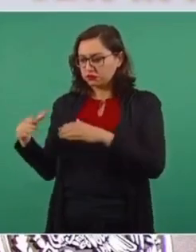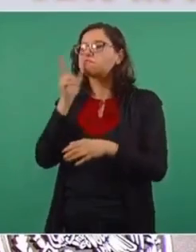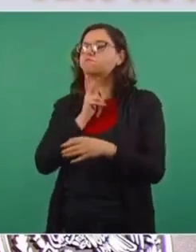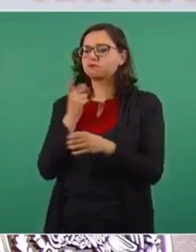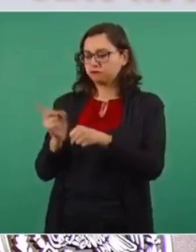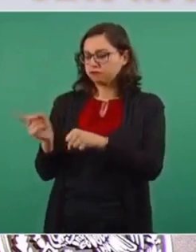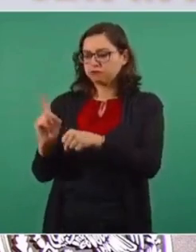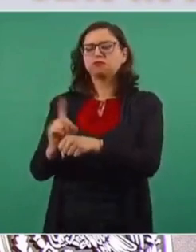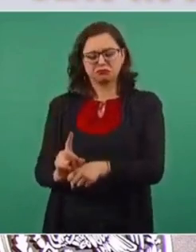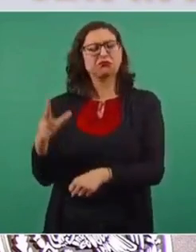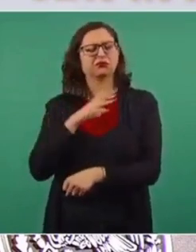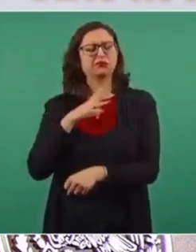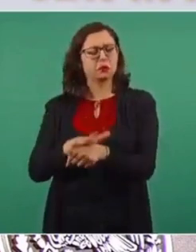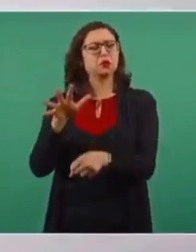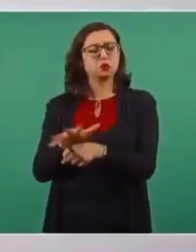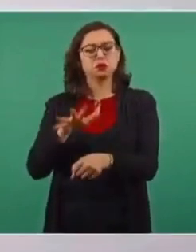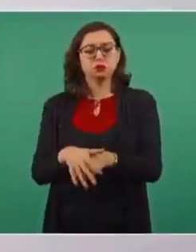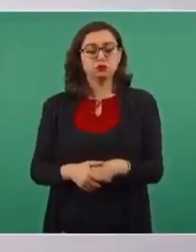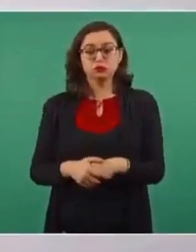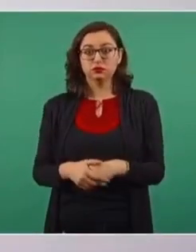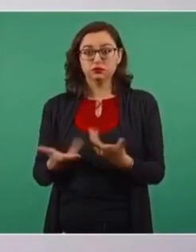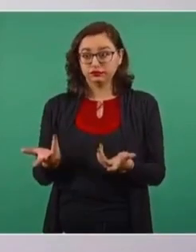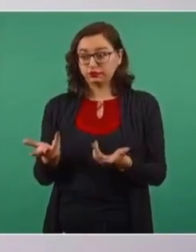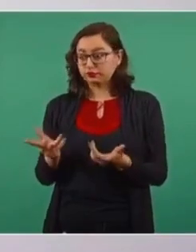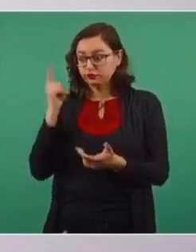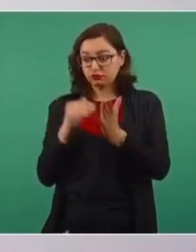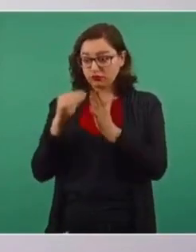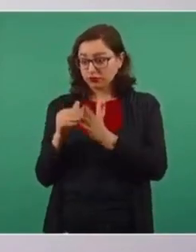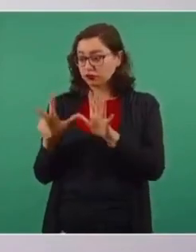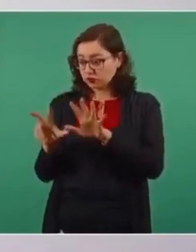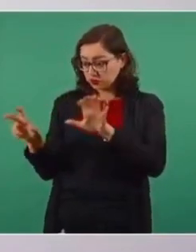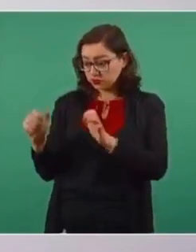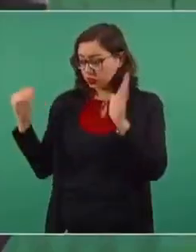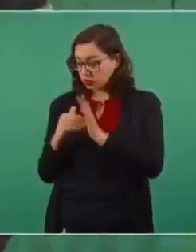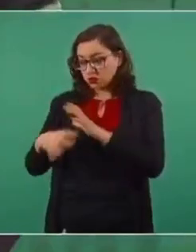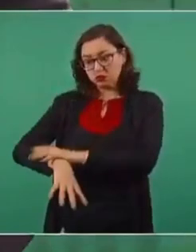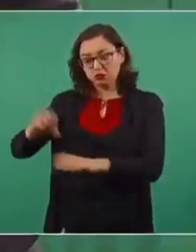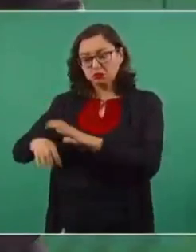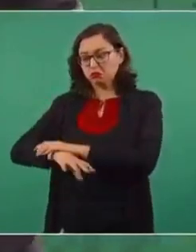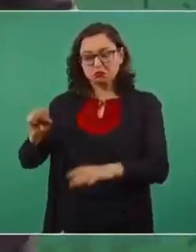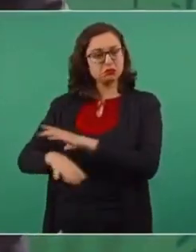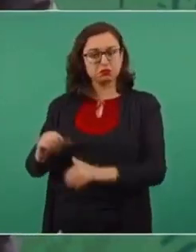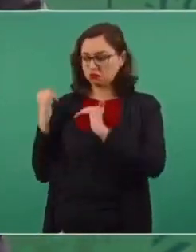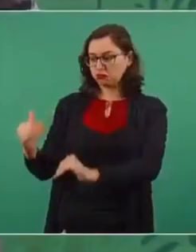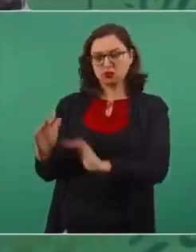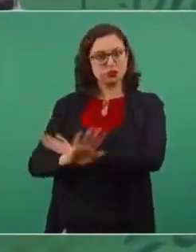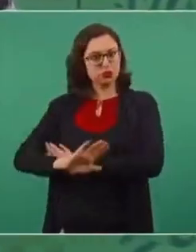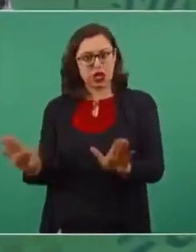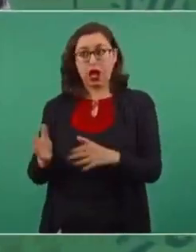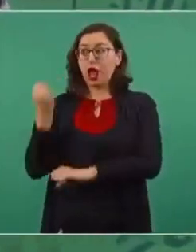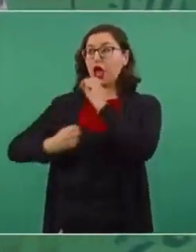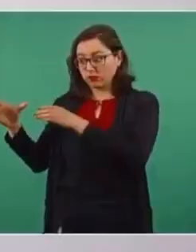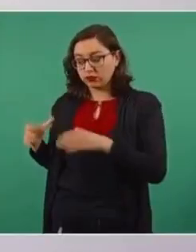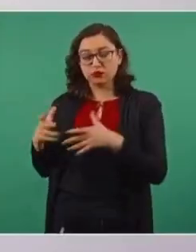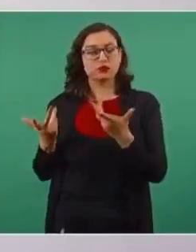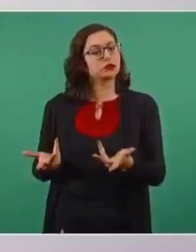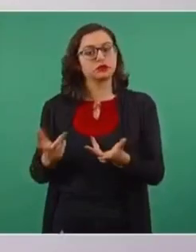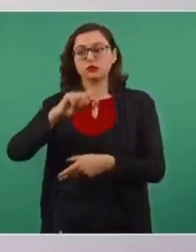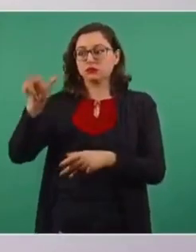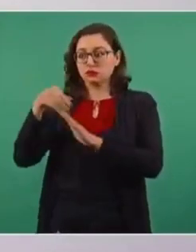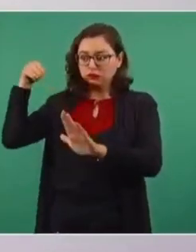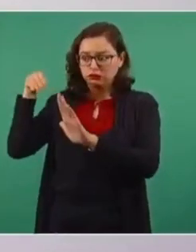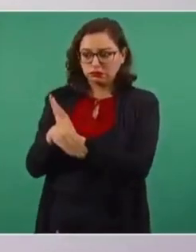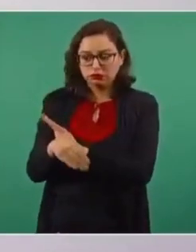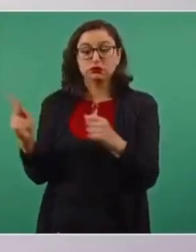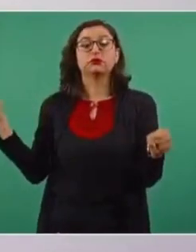sin problema. Entonces, no vamos a extraer más. Se llegaron a sacar hasta tres millones cuatrocientos mil barriles diarios en 2004, porque